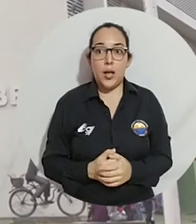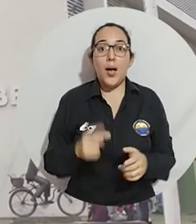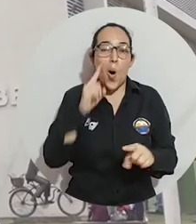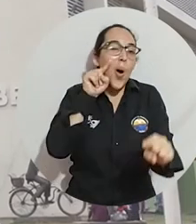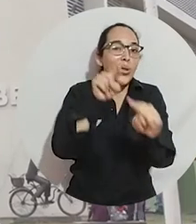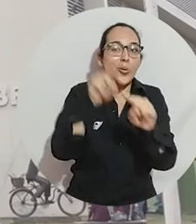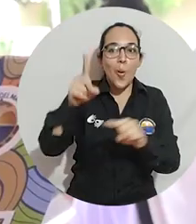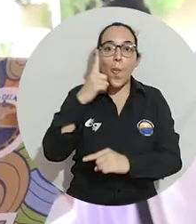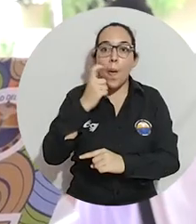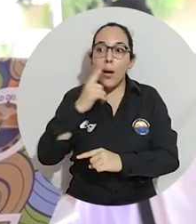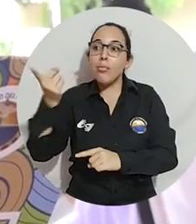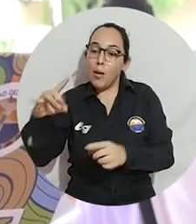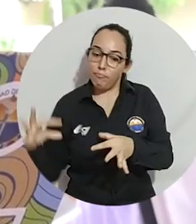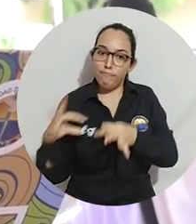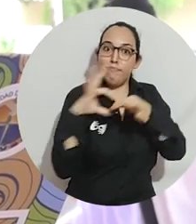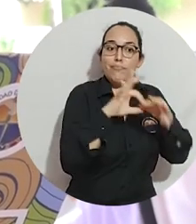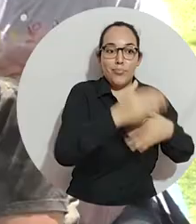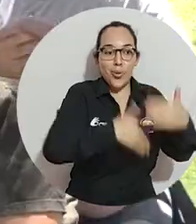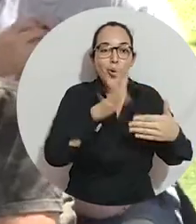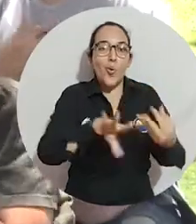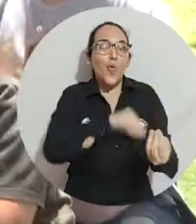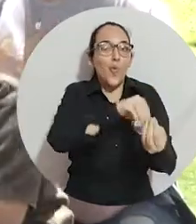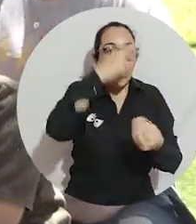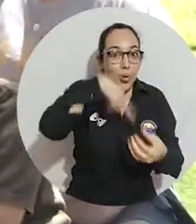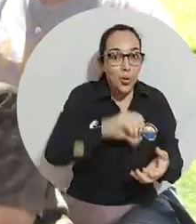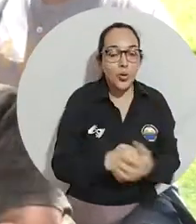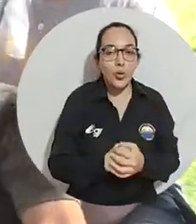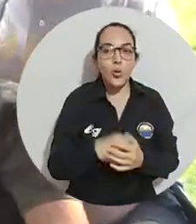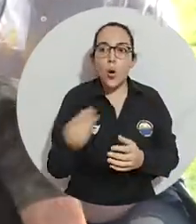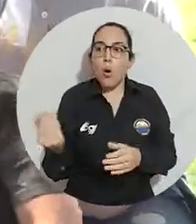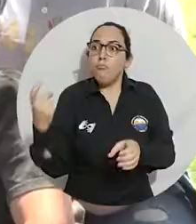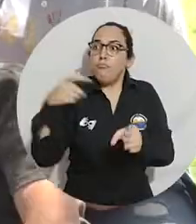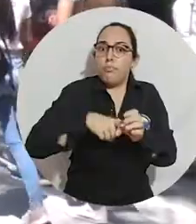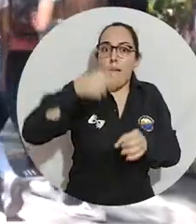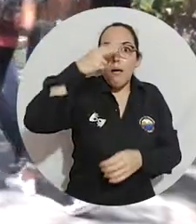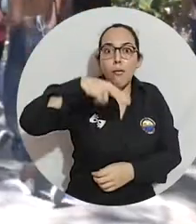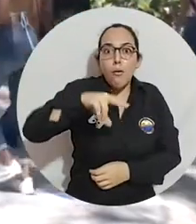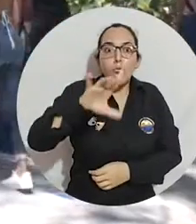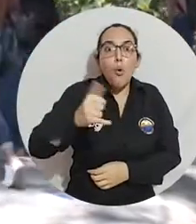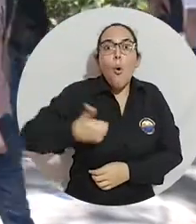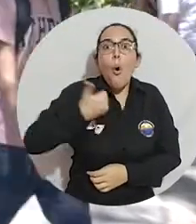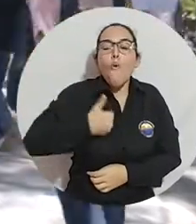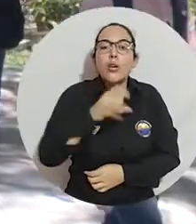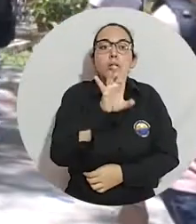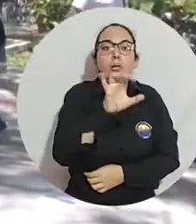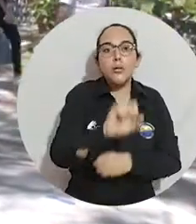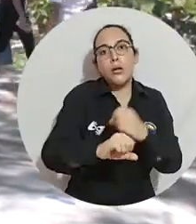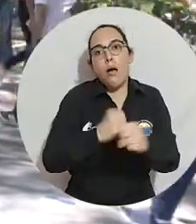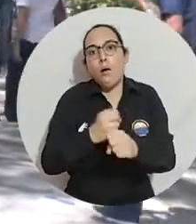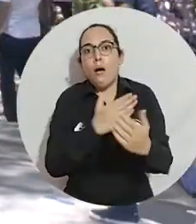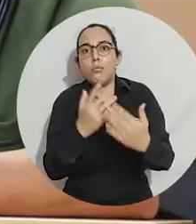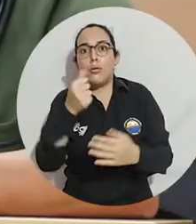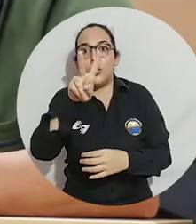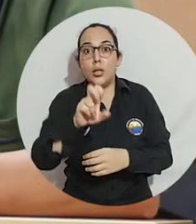propósito de ligar a los padres al inicio de la formación de sus hijos radica en que muchos jóvenes ingresan a la vida universitaria siendo adolescentes entre